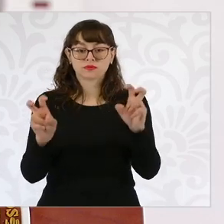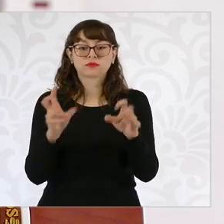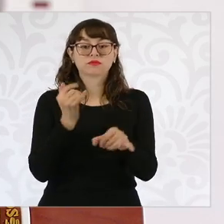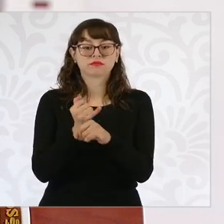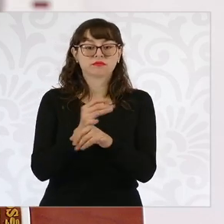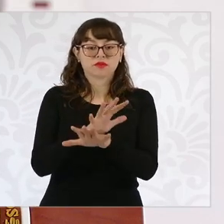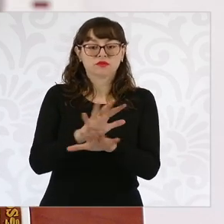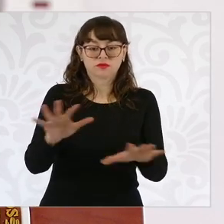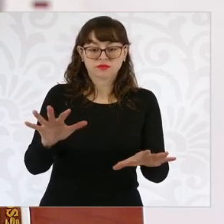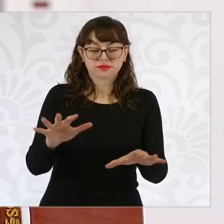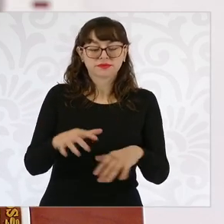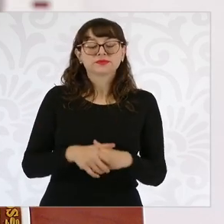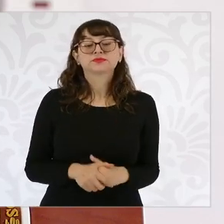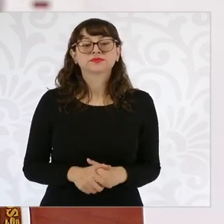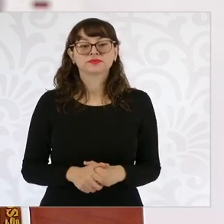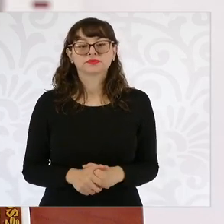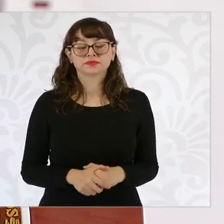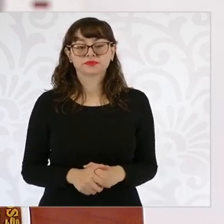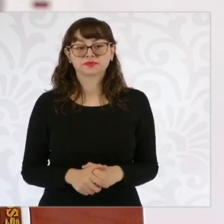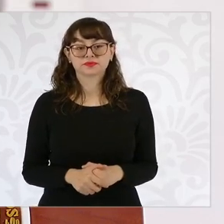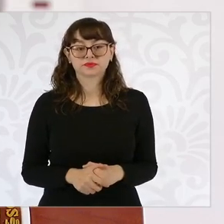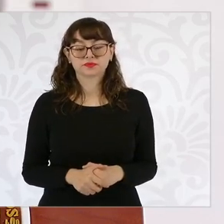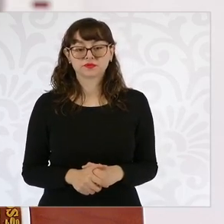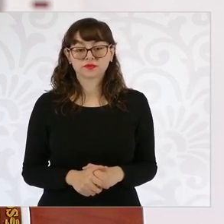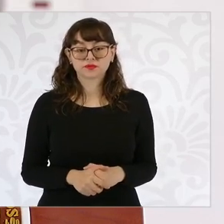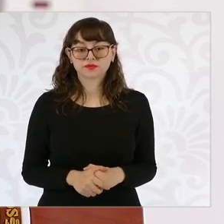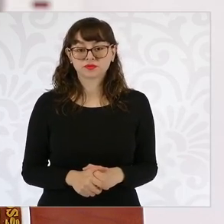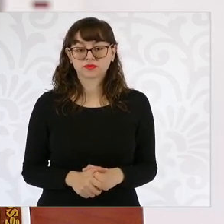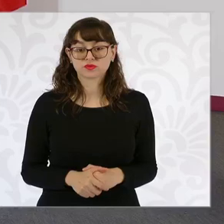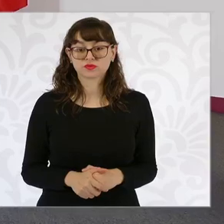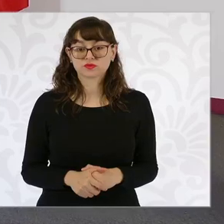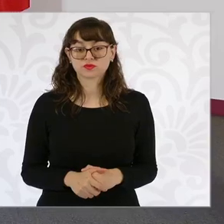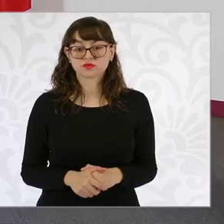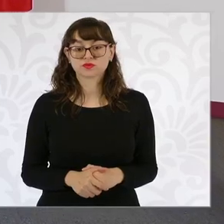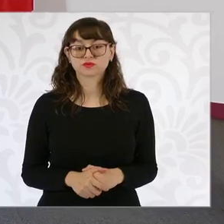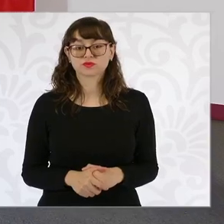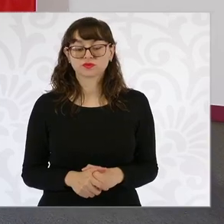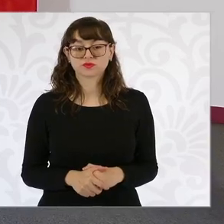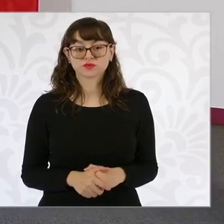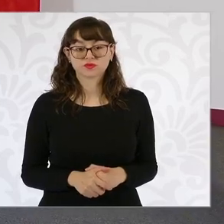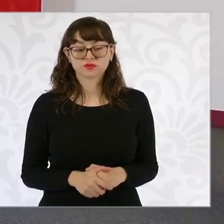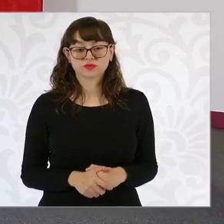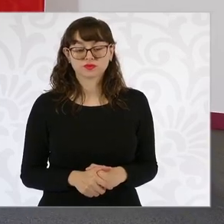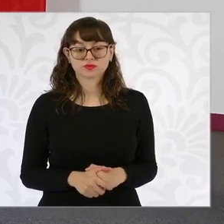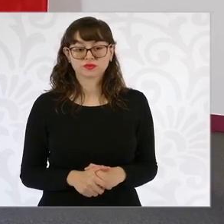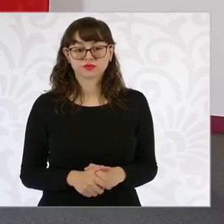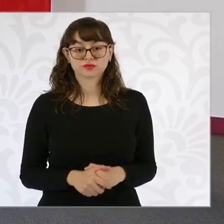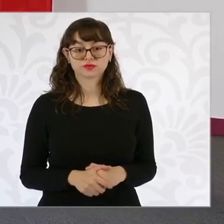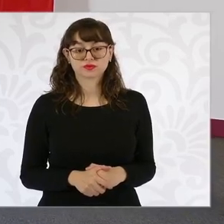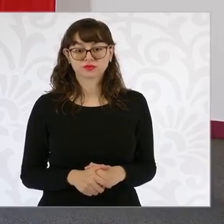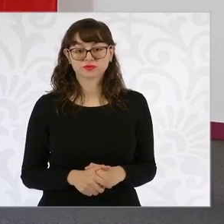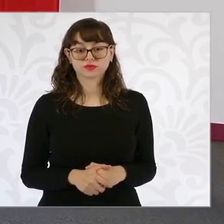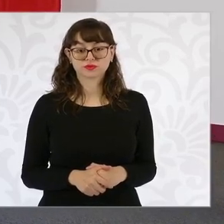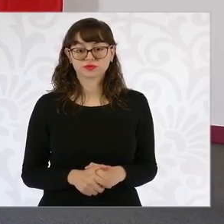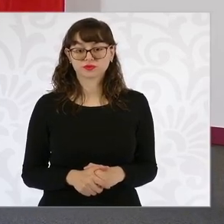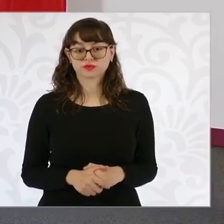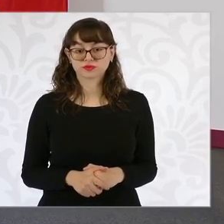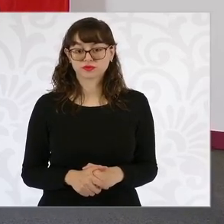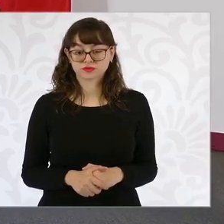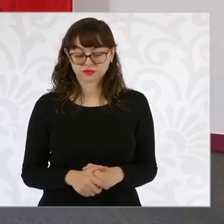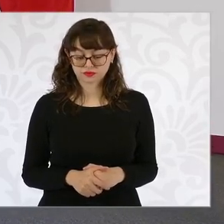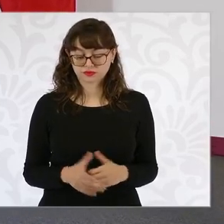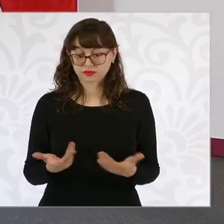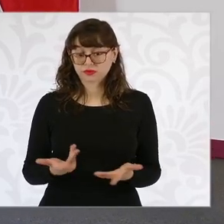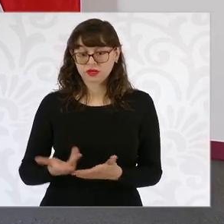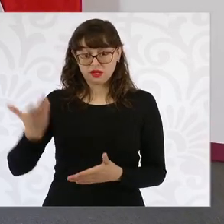programas de bienestar que hizo, que planteó, que generó